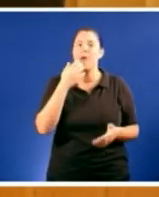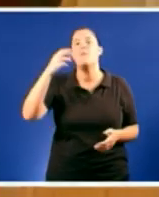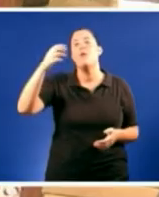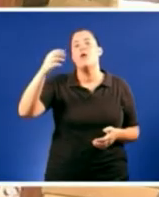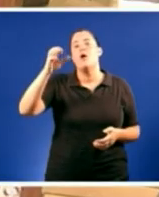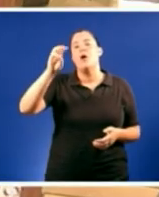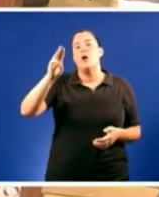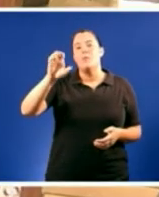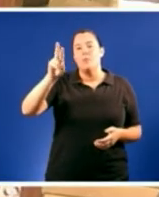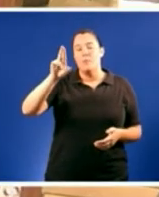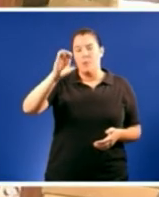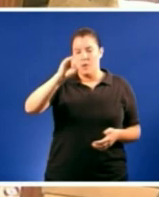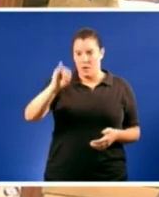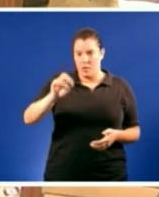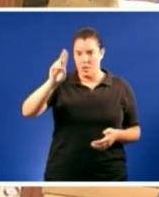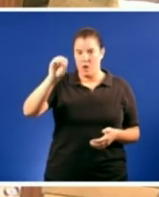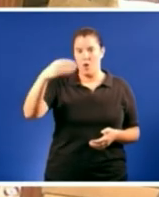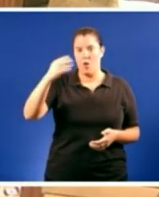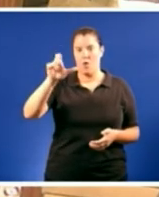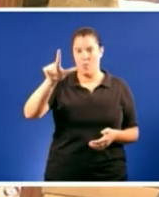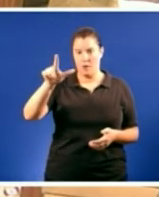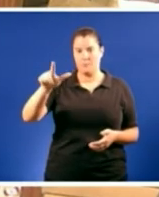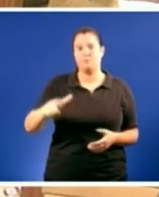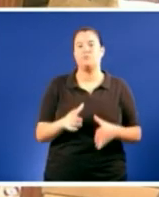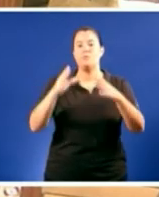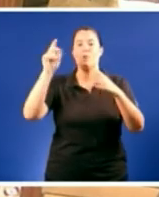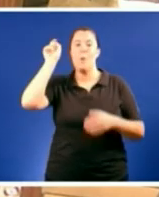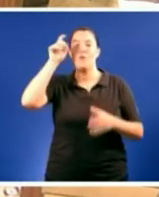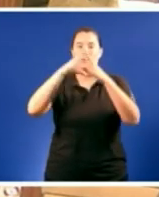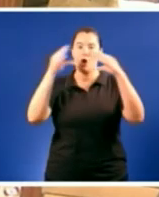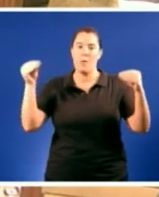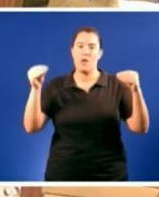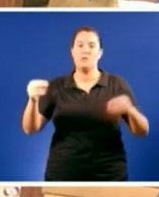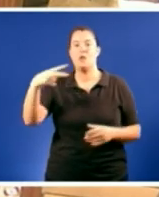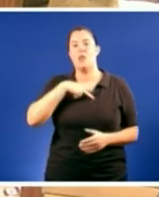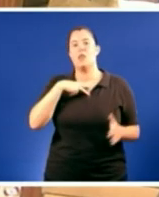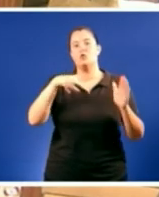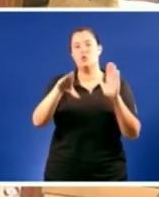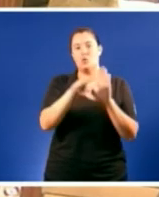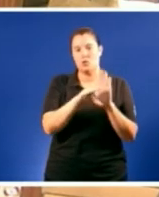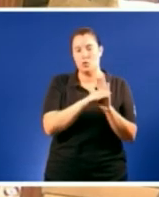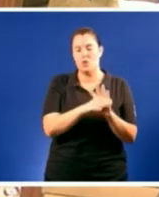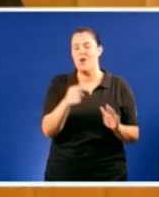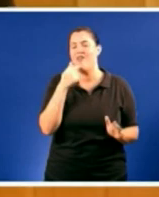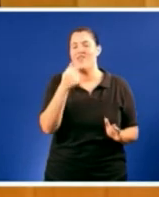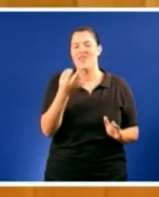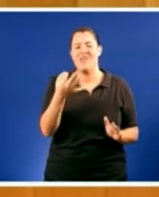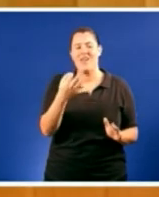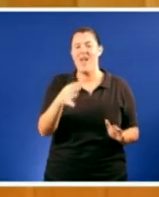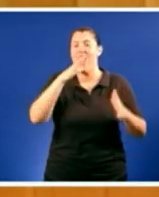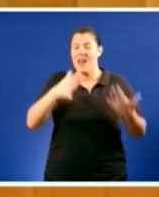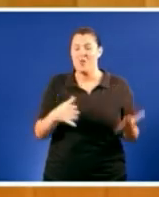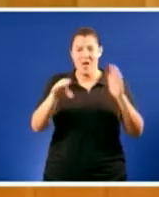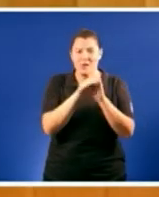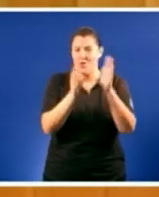catedrático de dereito constitucional fala de que xa non hai Constitución que morreu como consecuencia